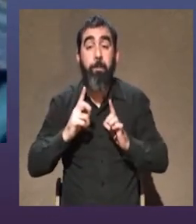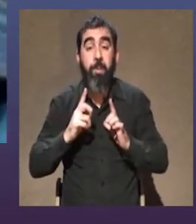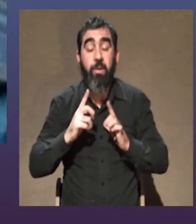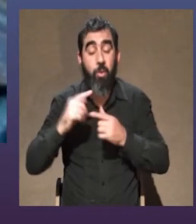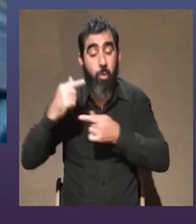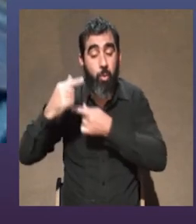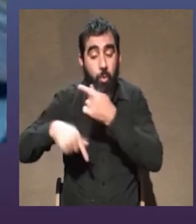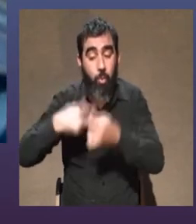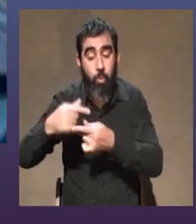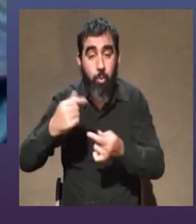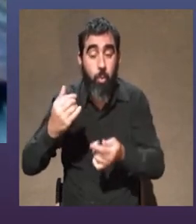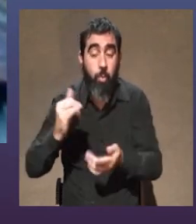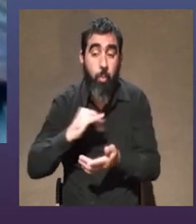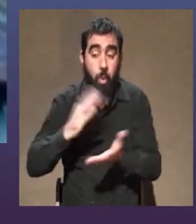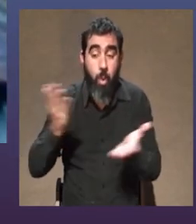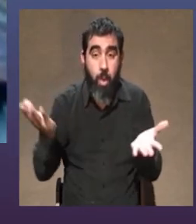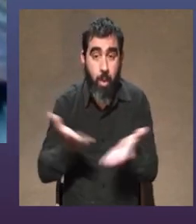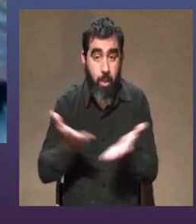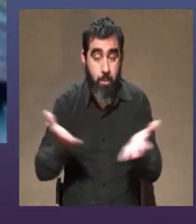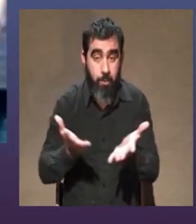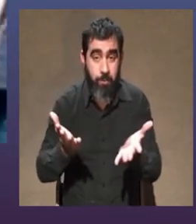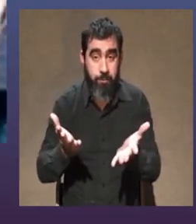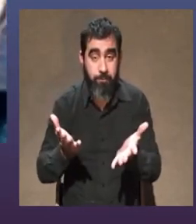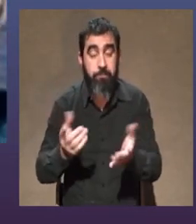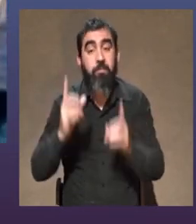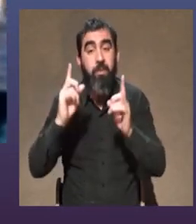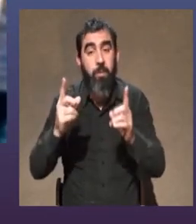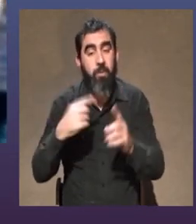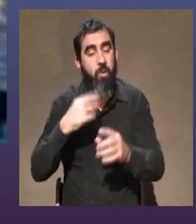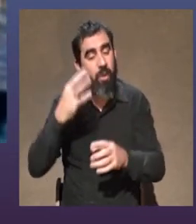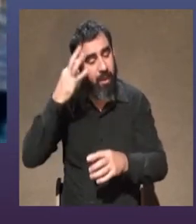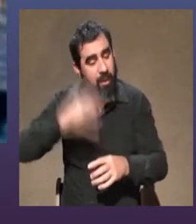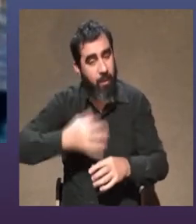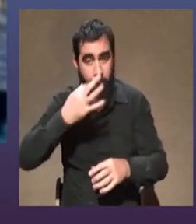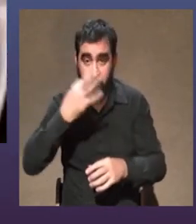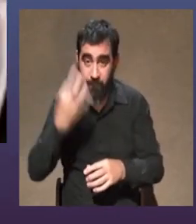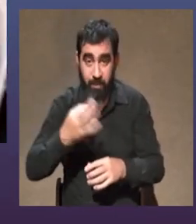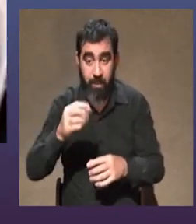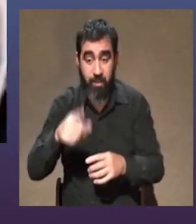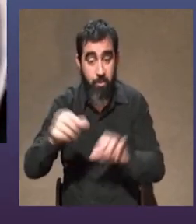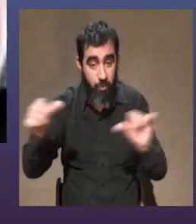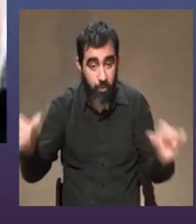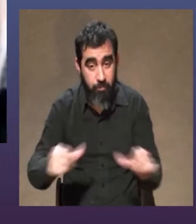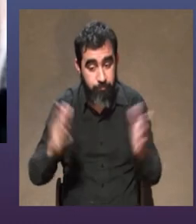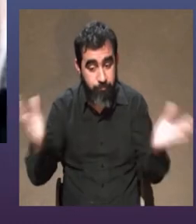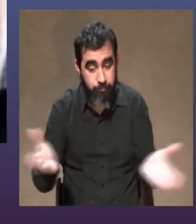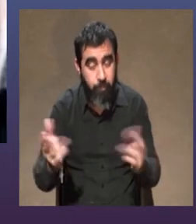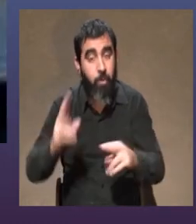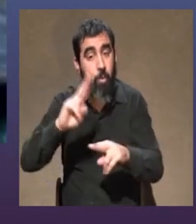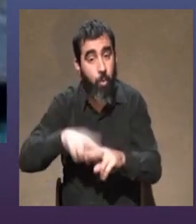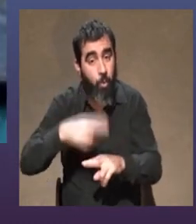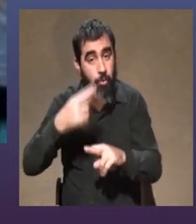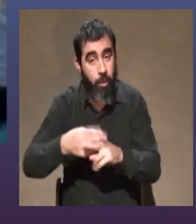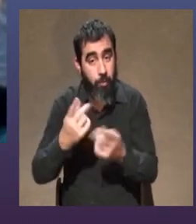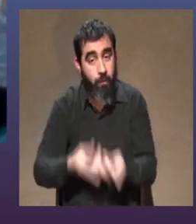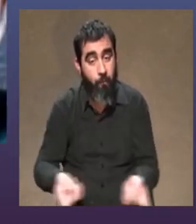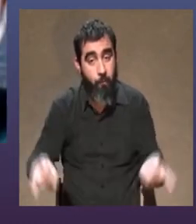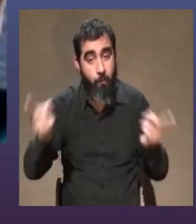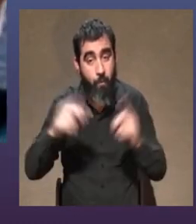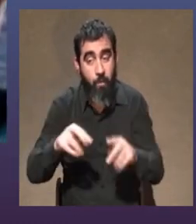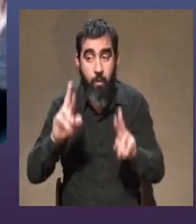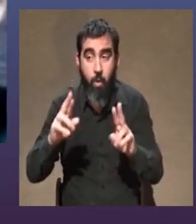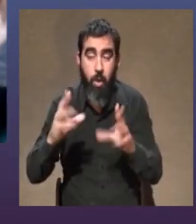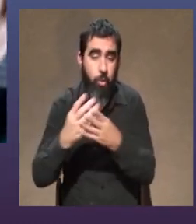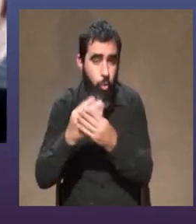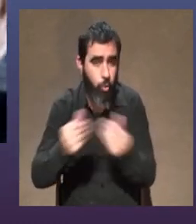continúe siendo como está siendo y tengo como la certeza que una vez que esto se active y bueno y ojalá se despeje todo